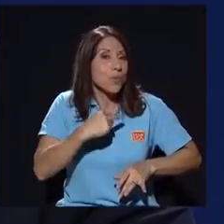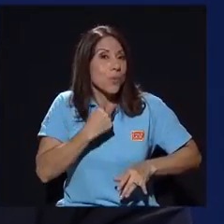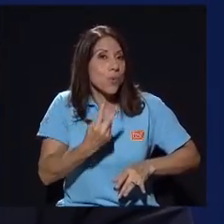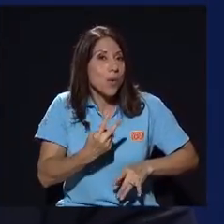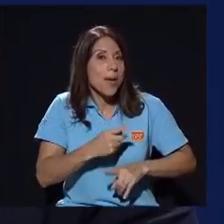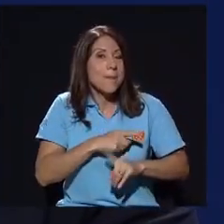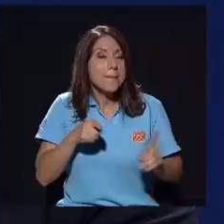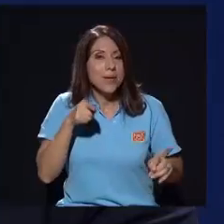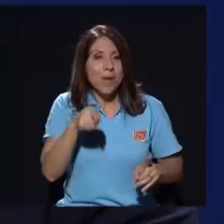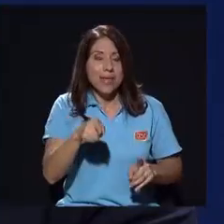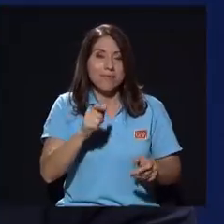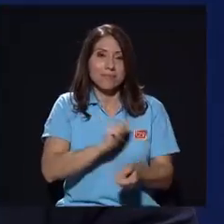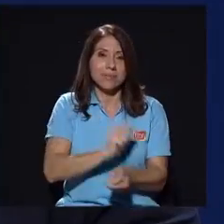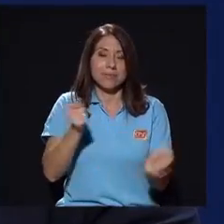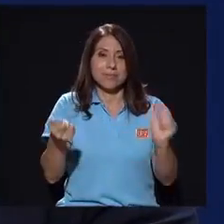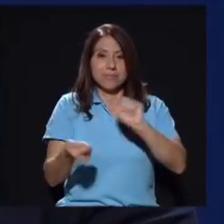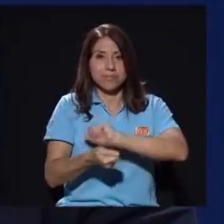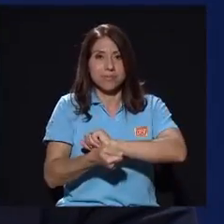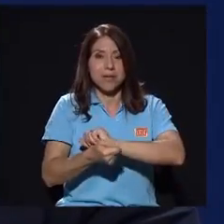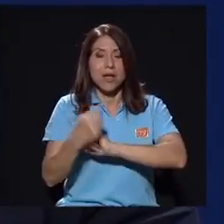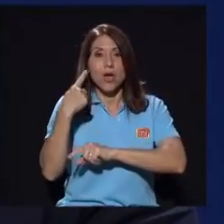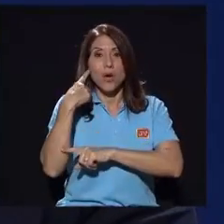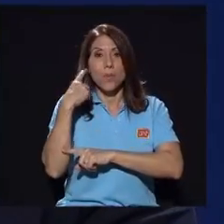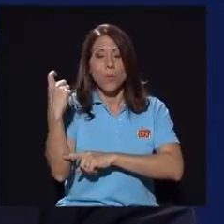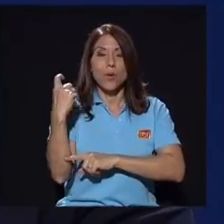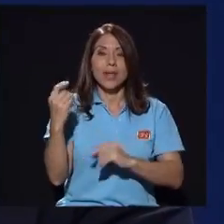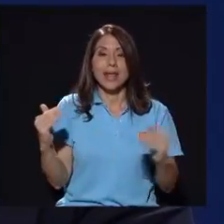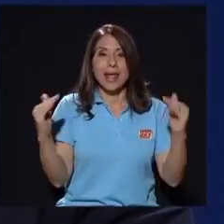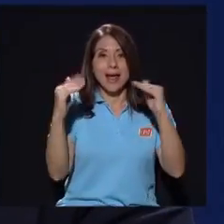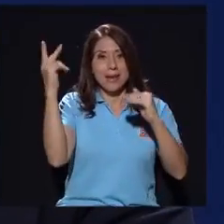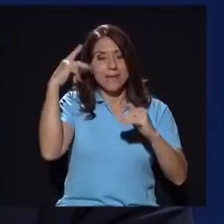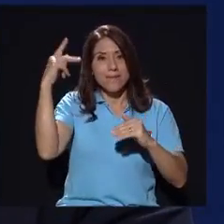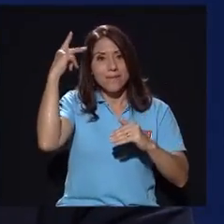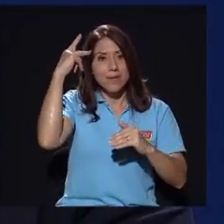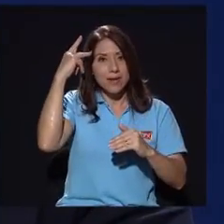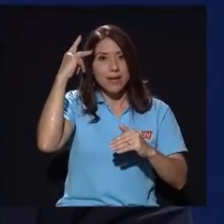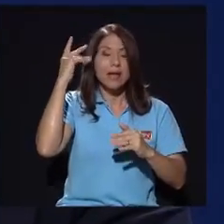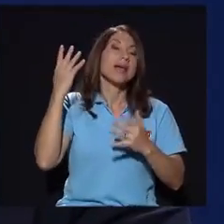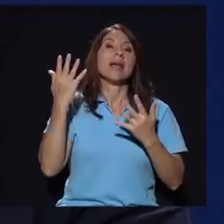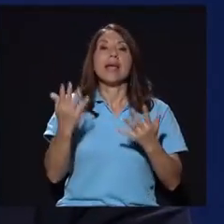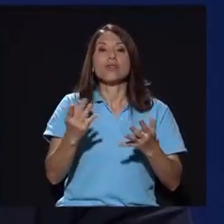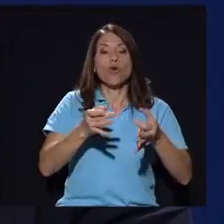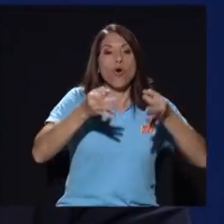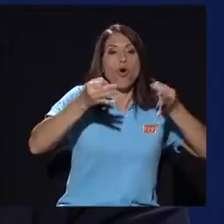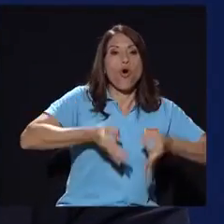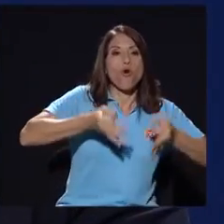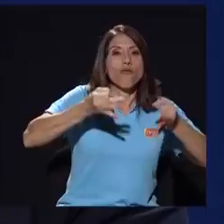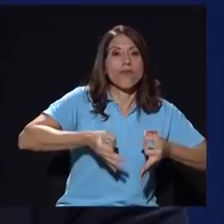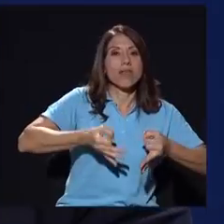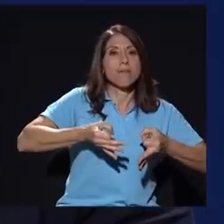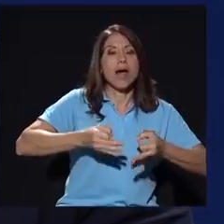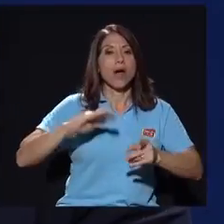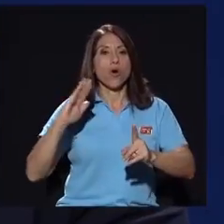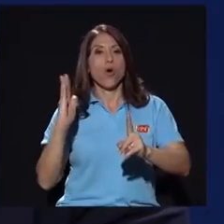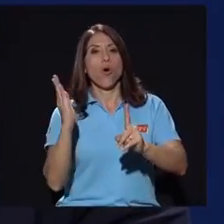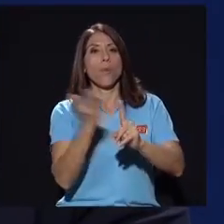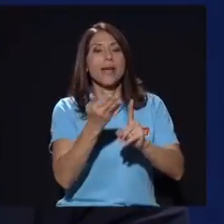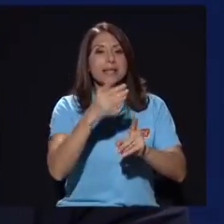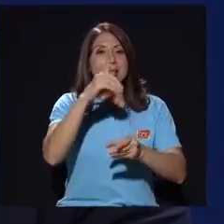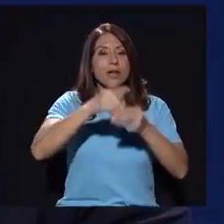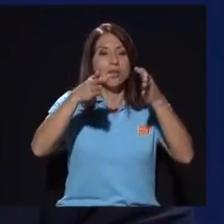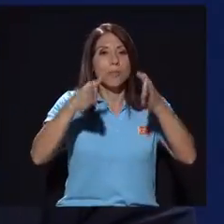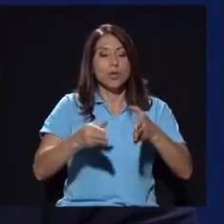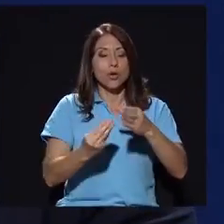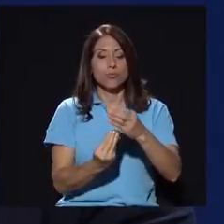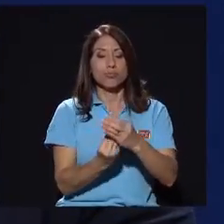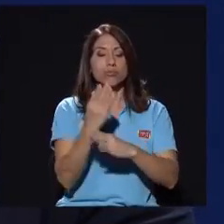ahí yo creo que hace un cambio, porque además políticamente es lo que confirma o lo que convence a los diputados